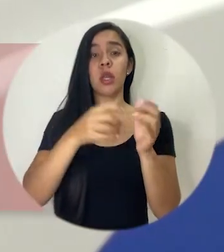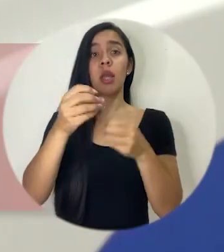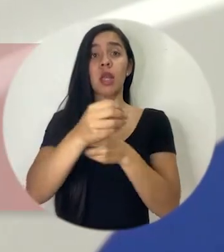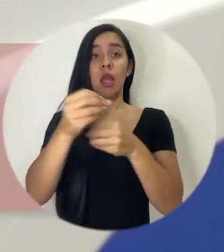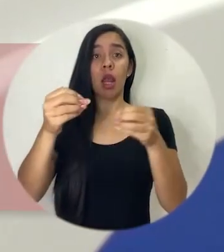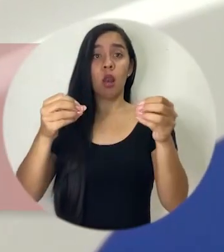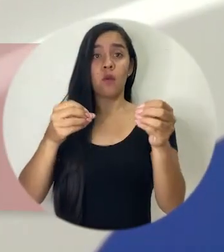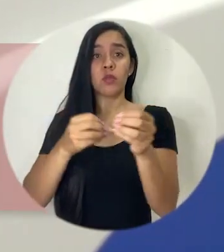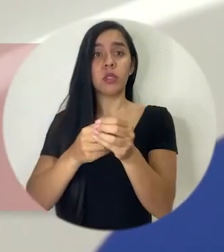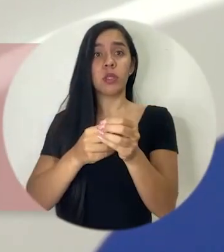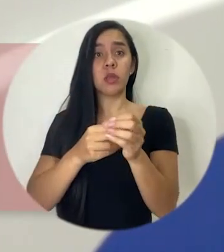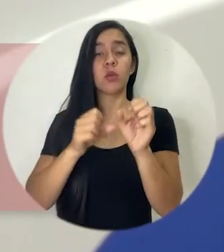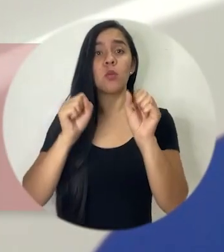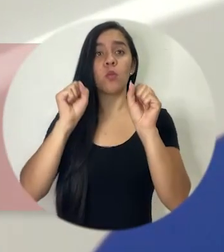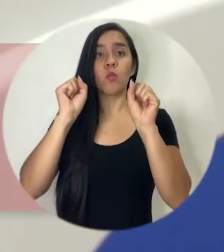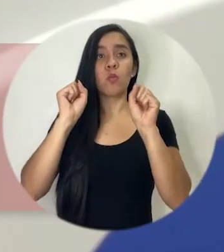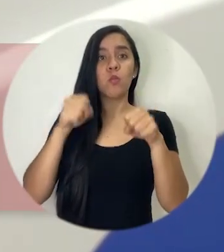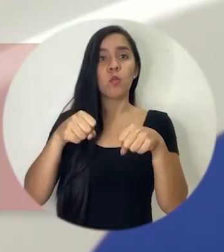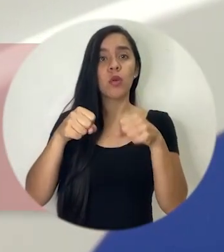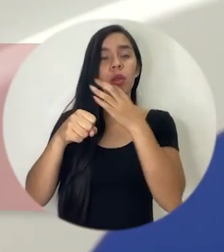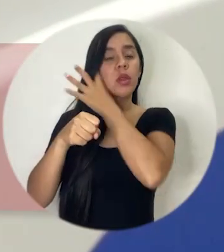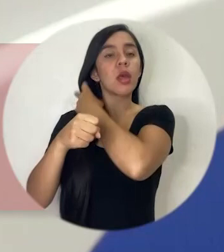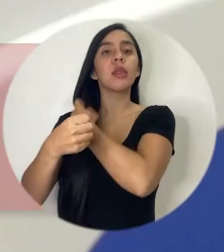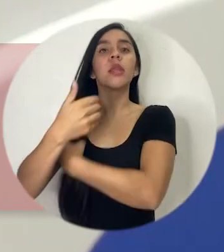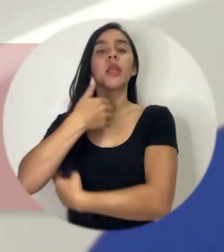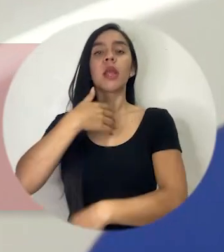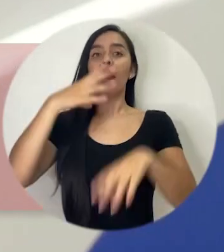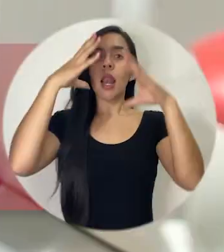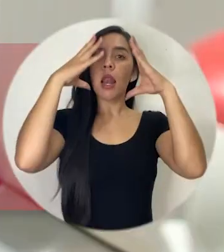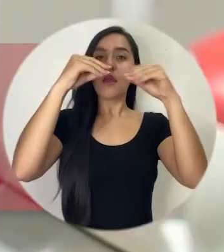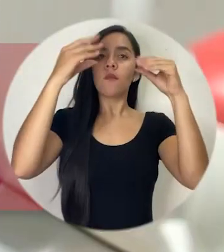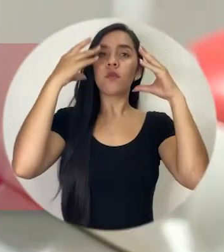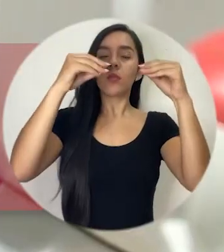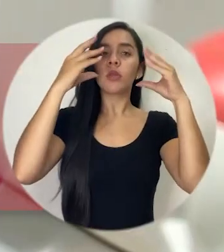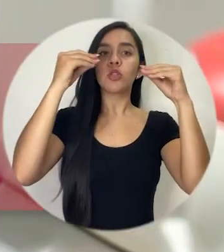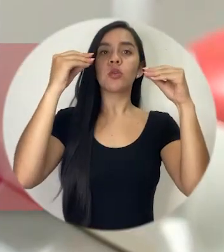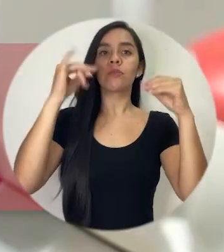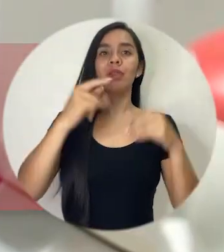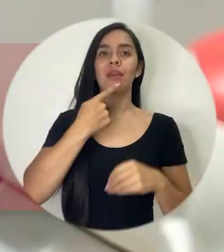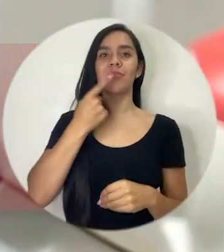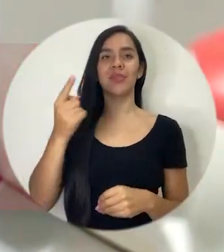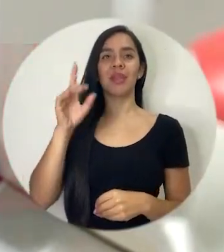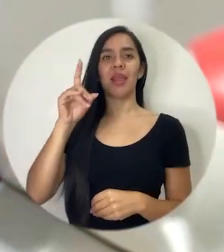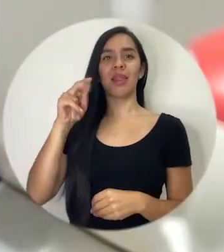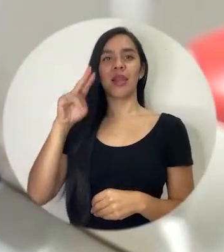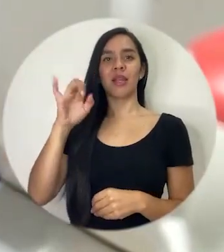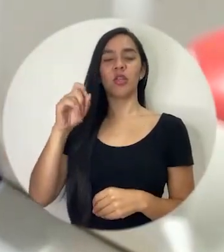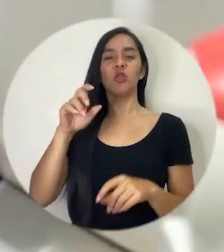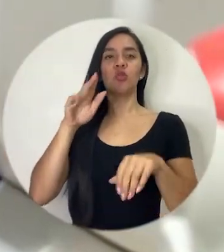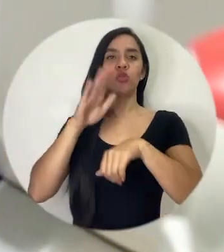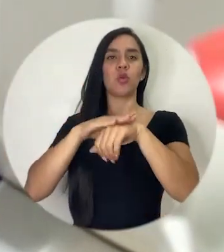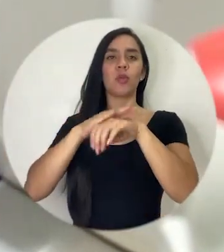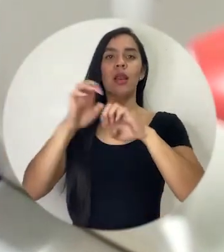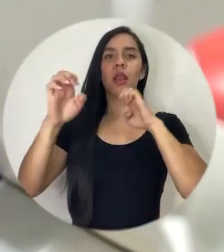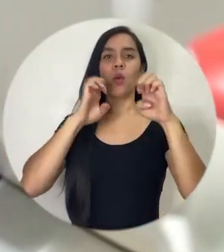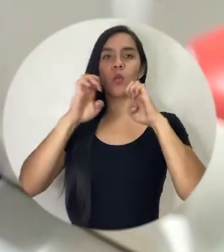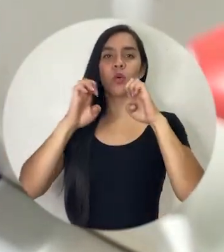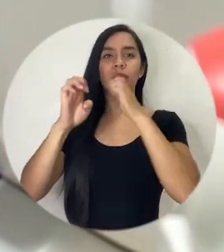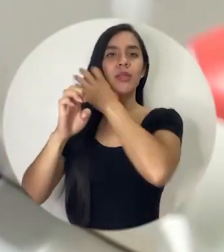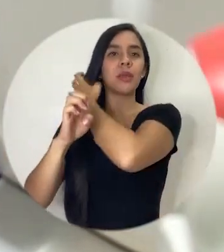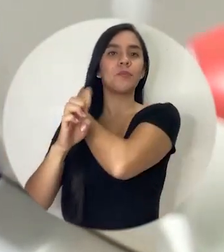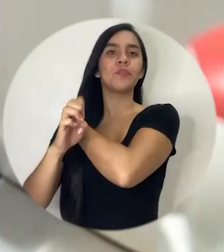podamos en la universidad nacional tener los datos que nos habla don Danilo de la encuesta que están haciendo